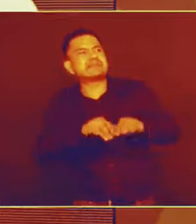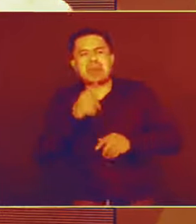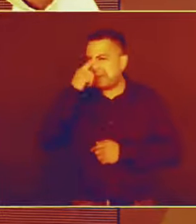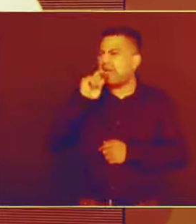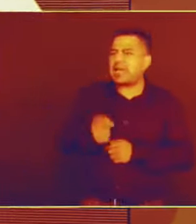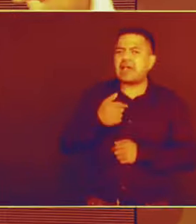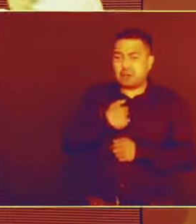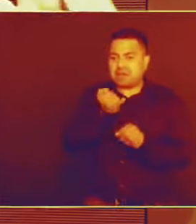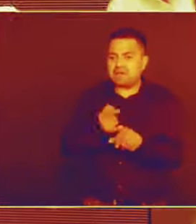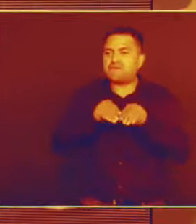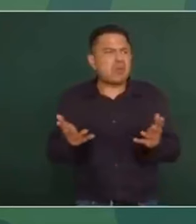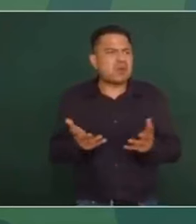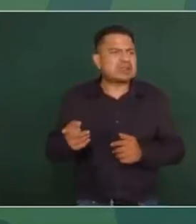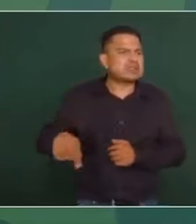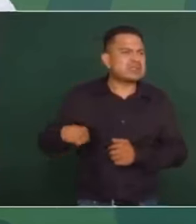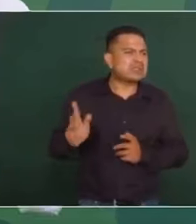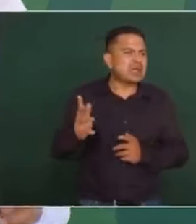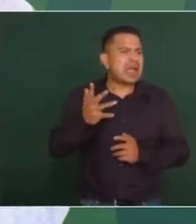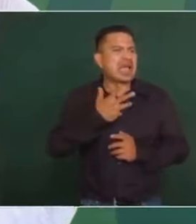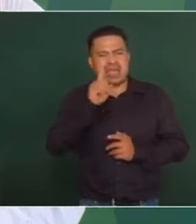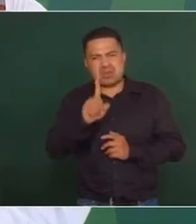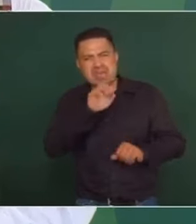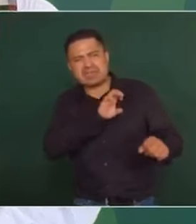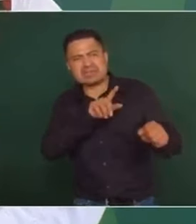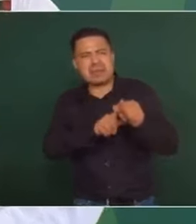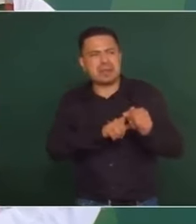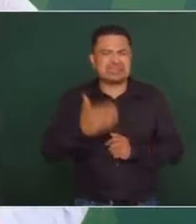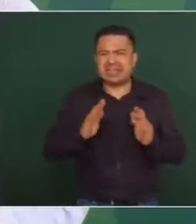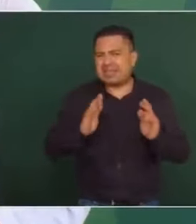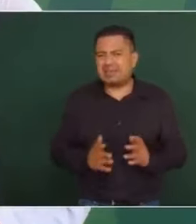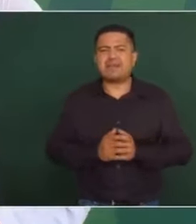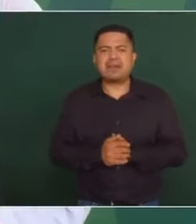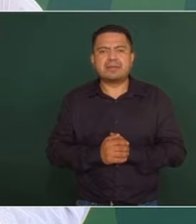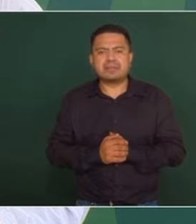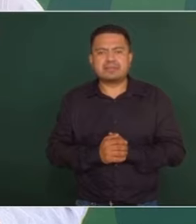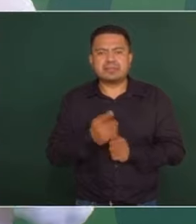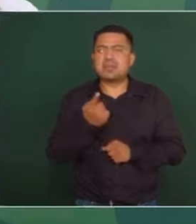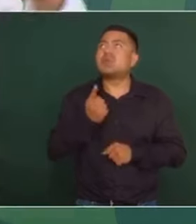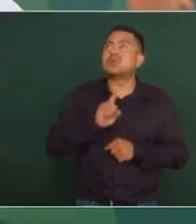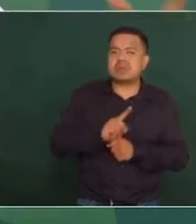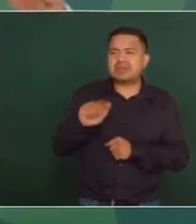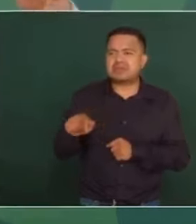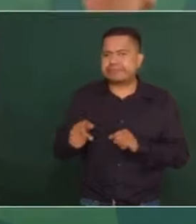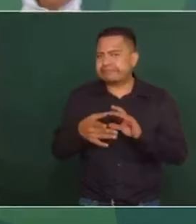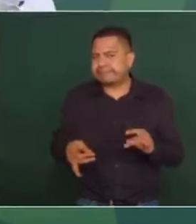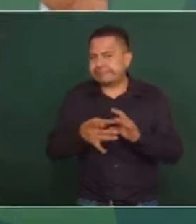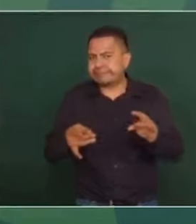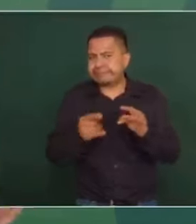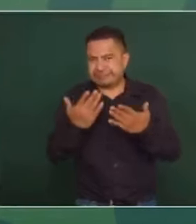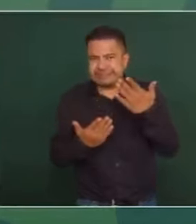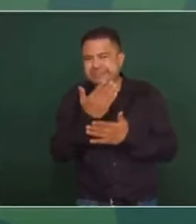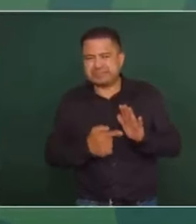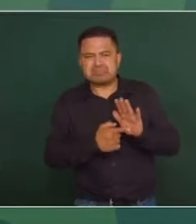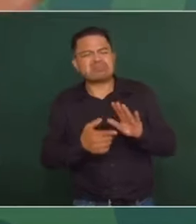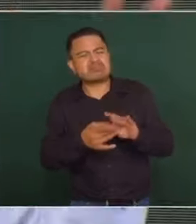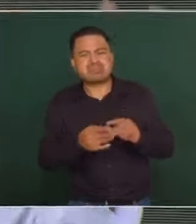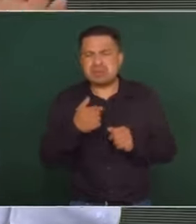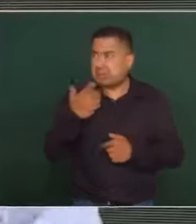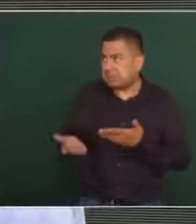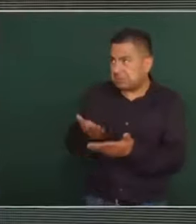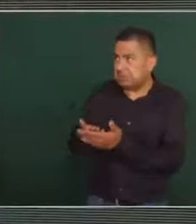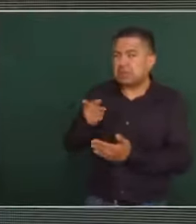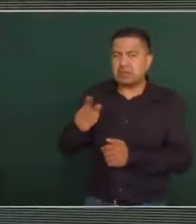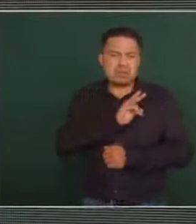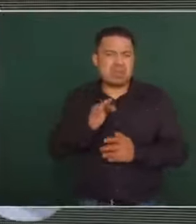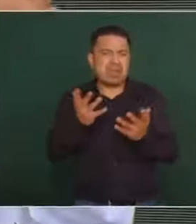informar cómo manipulan. Hay un especialista que vamos a traer y un día va a exponer aquí, en una mañanera. Le vamos a pedir que lo haga